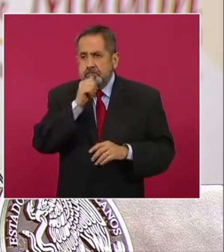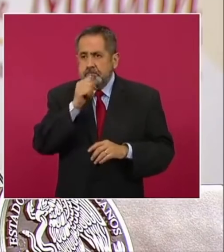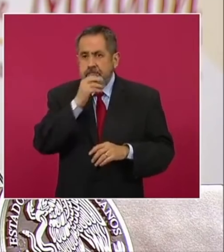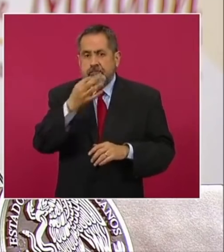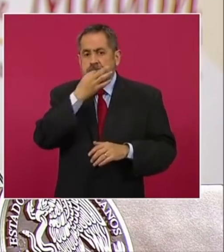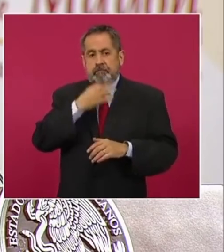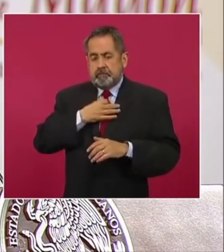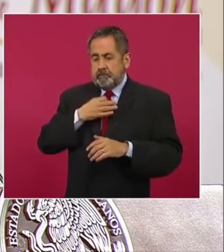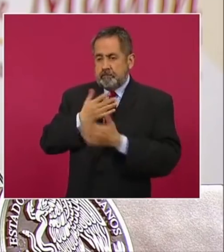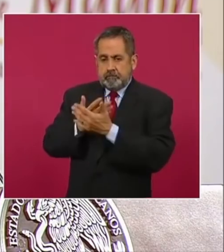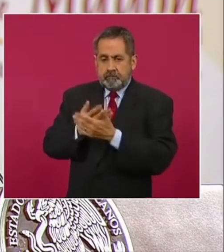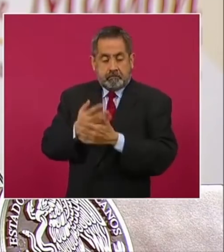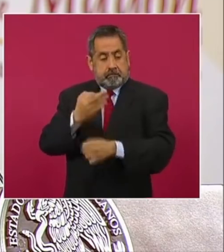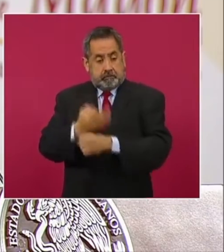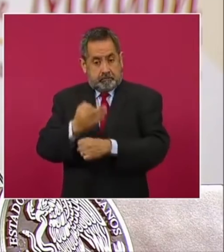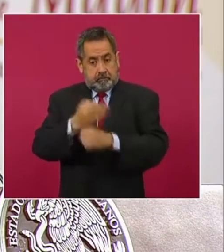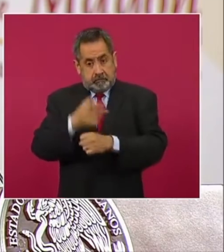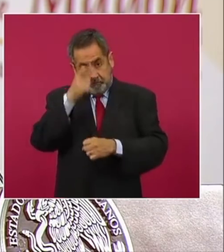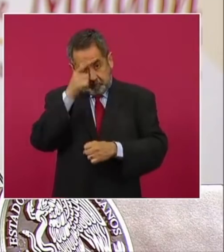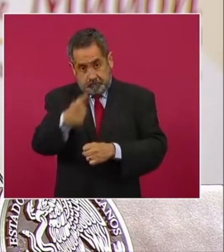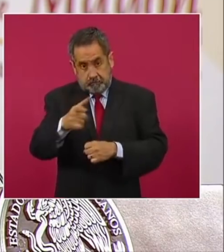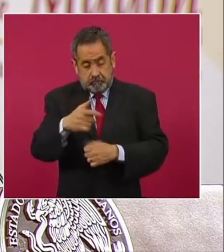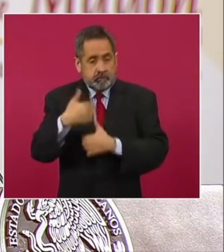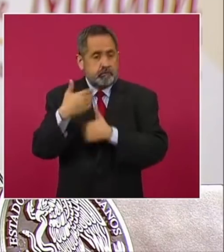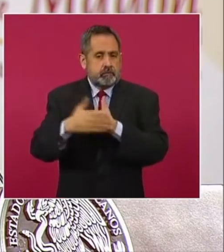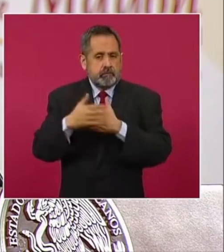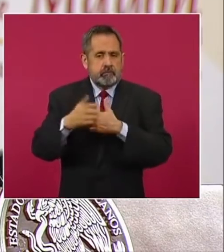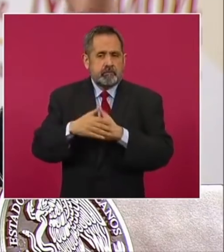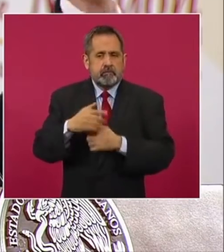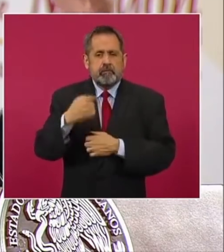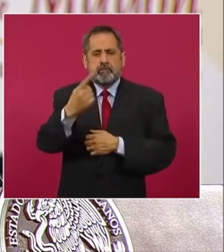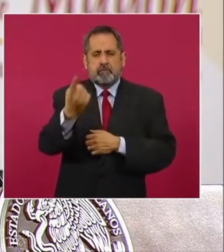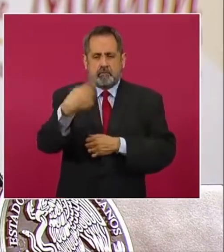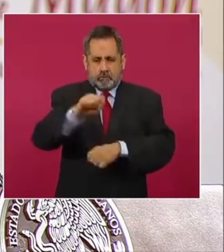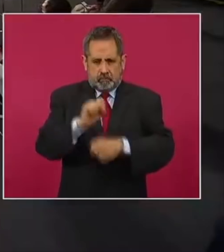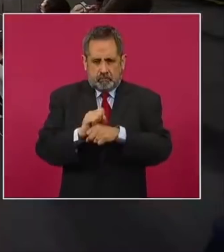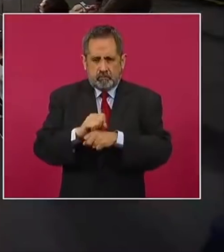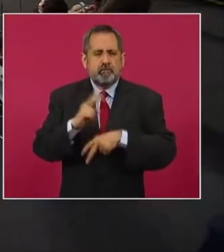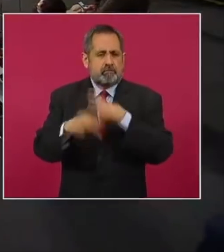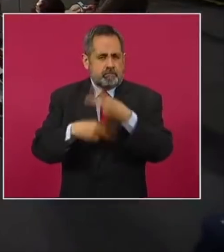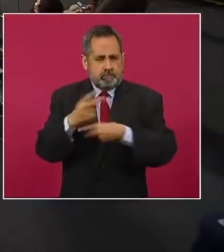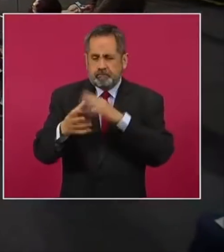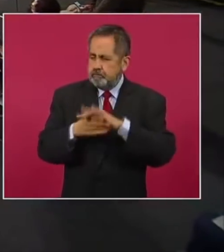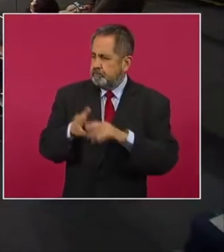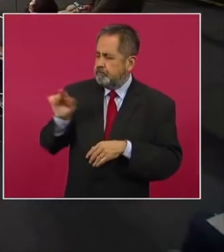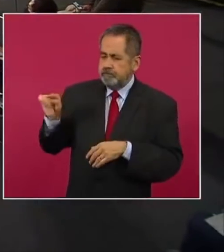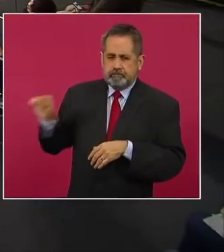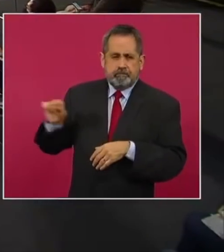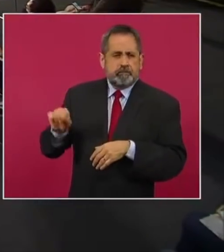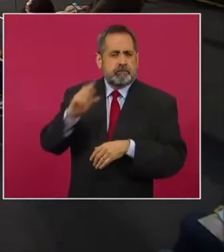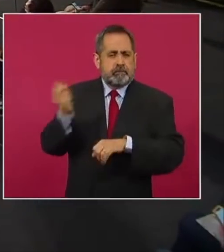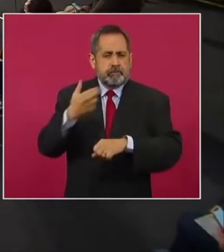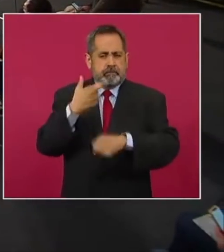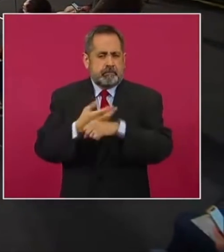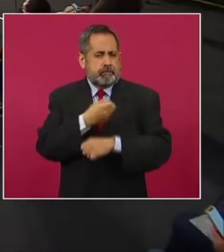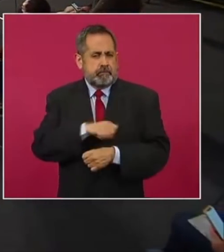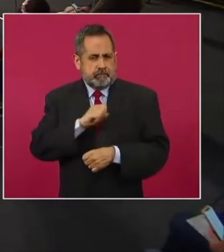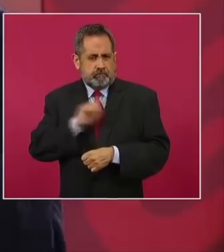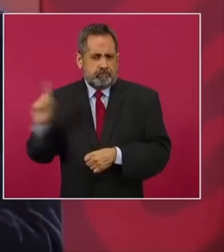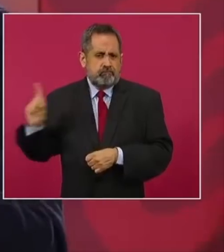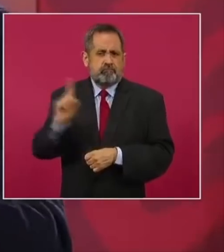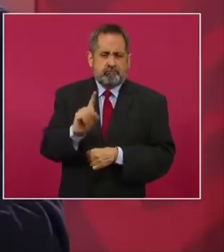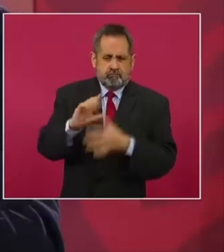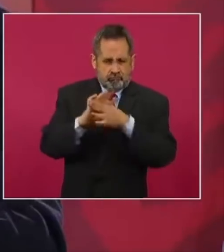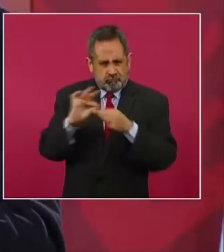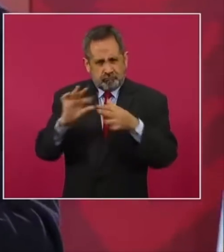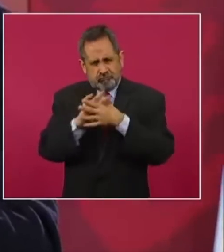ahora que se presente el pulso de la salud, la semana próxima vamos a pedir al Secretario de Salud que haga